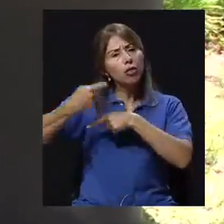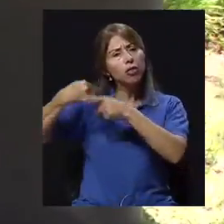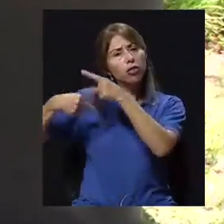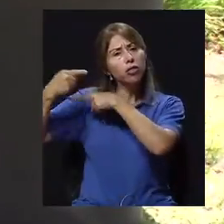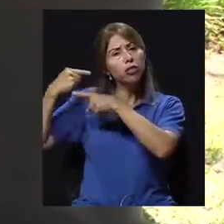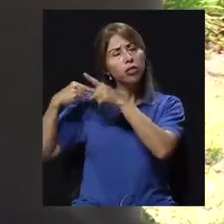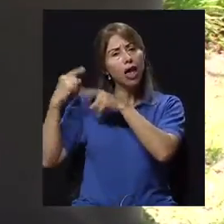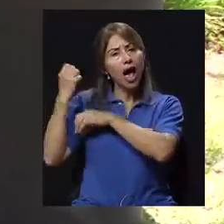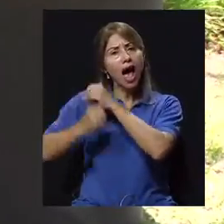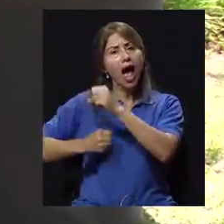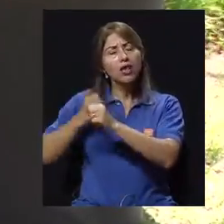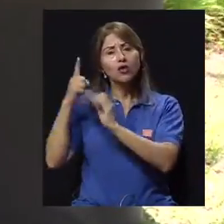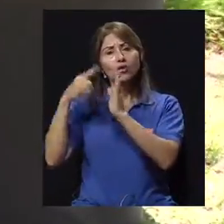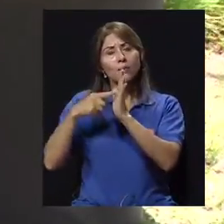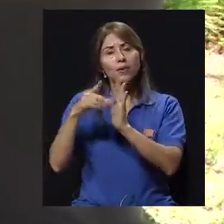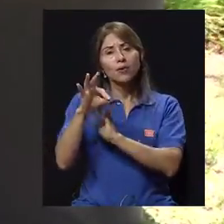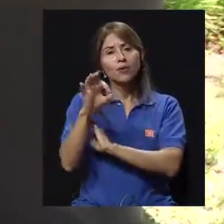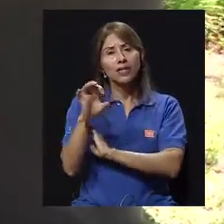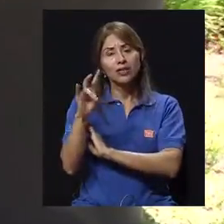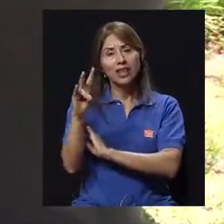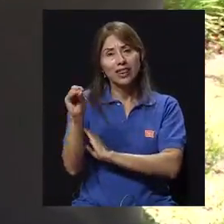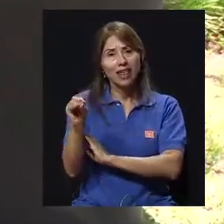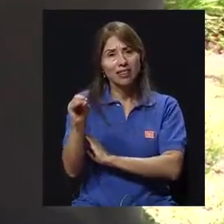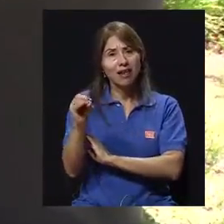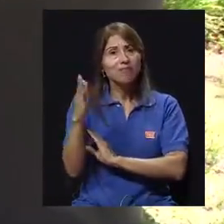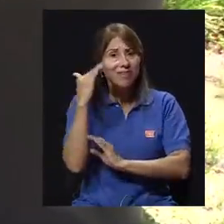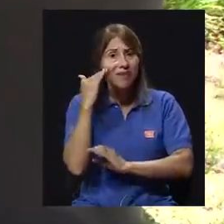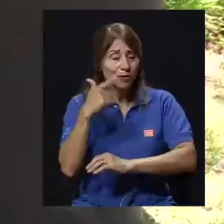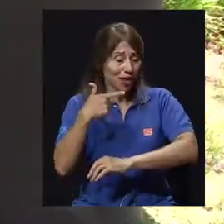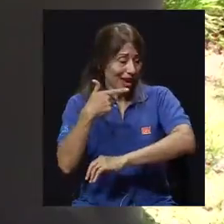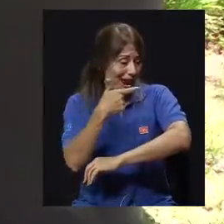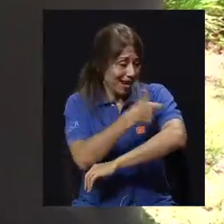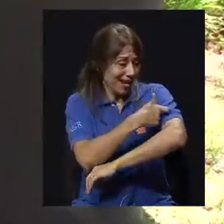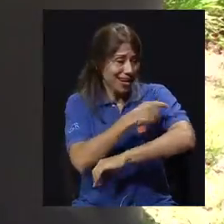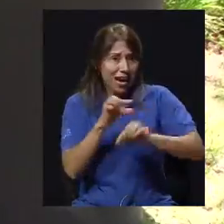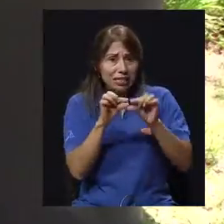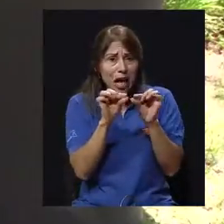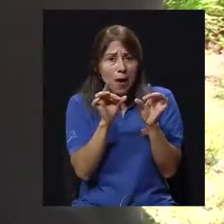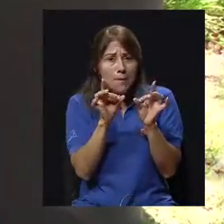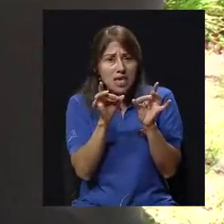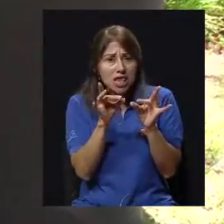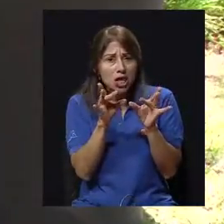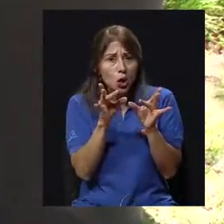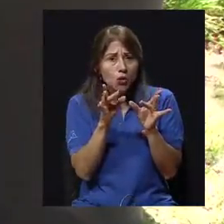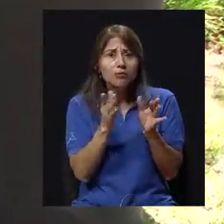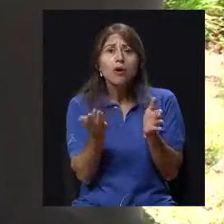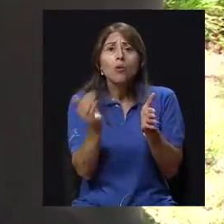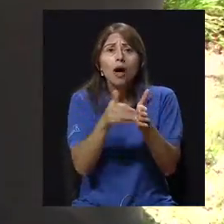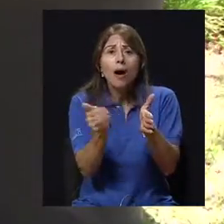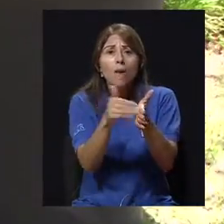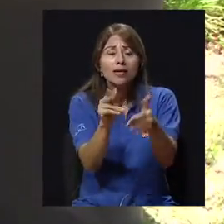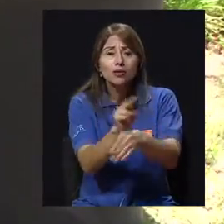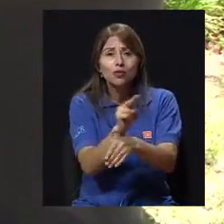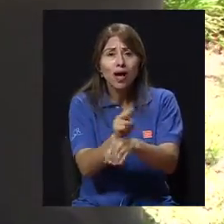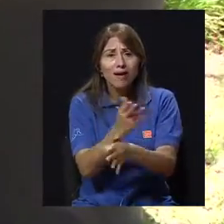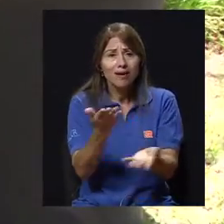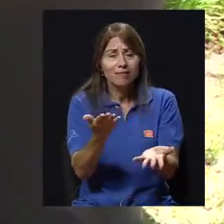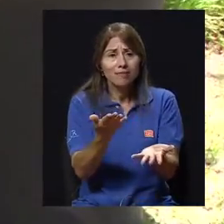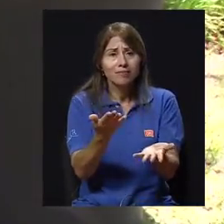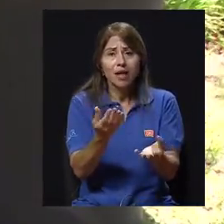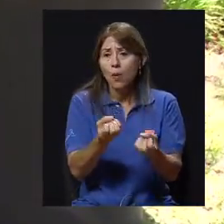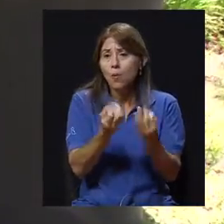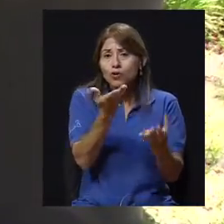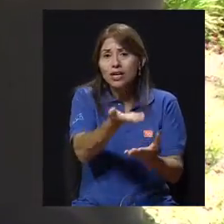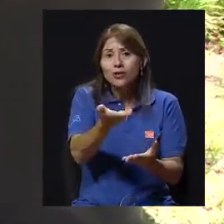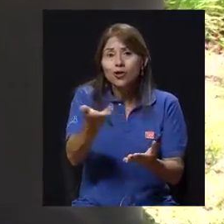70's, las jeringas eran de vidrio, las agujas eran reusables, que servían, y tenían un proceso, y muchos, muchos alimentos que se